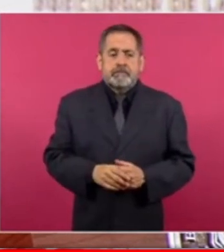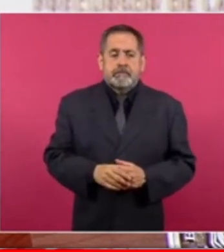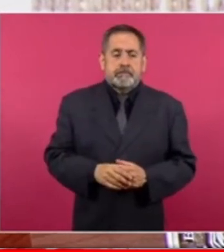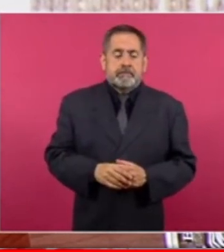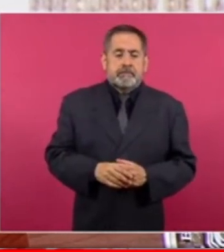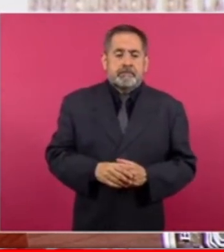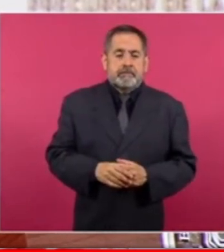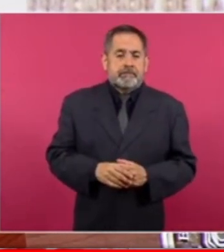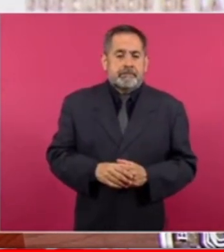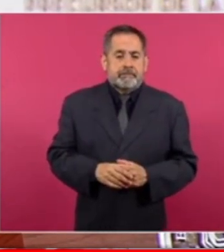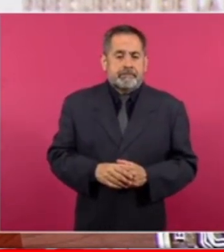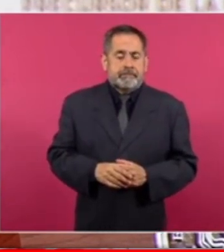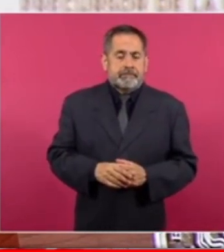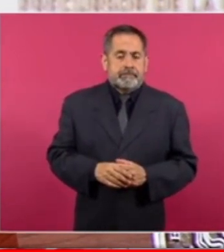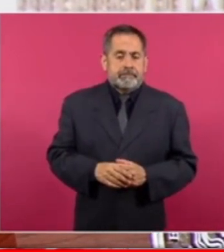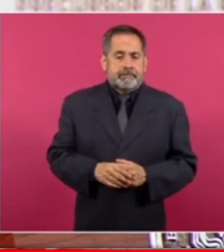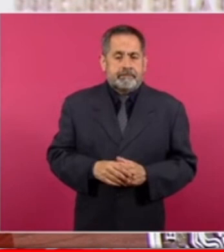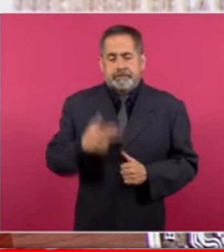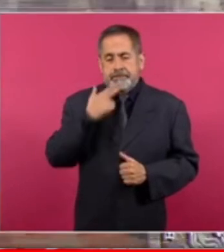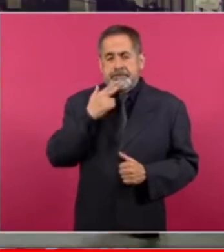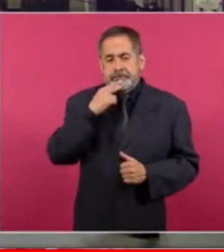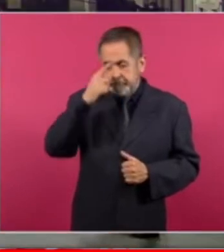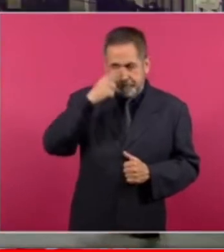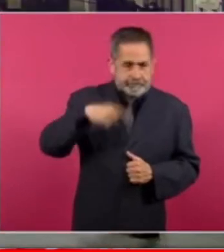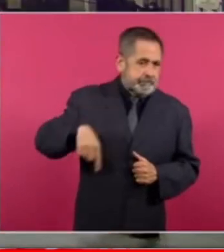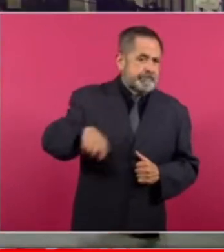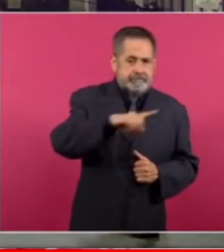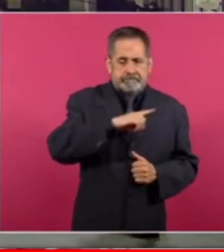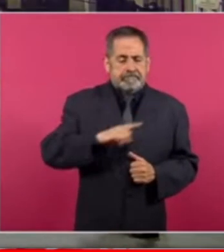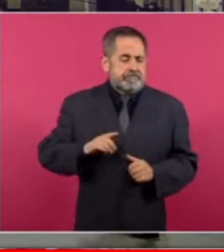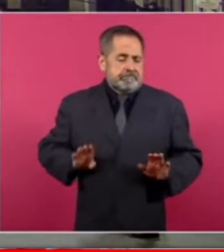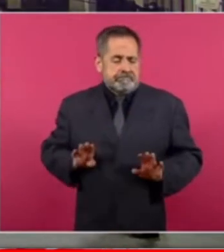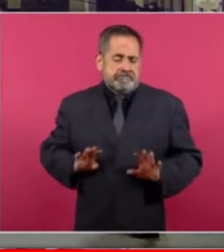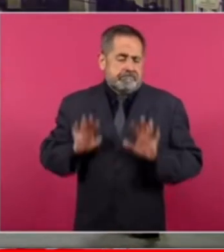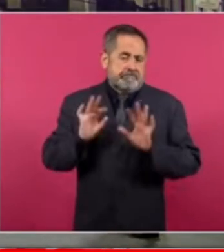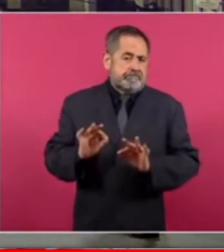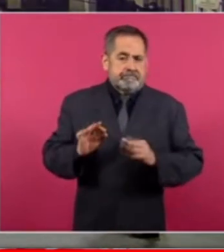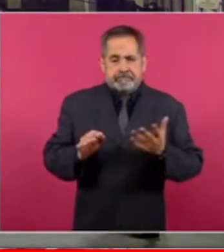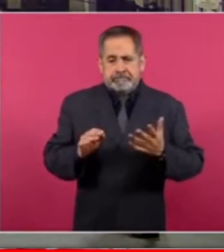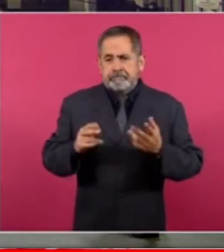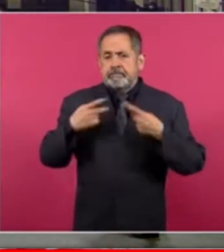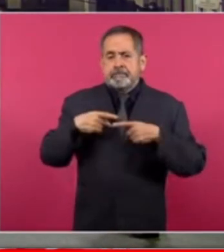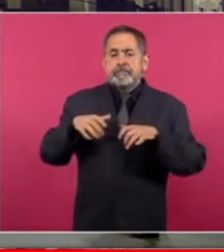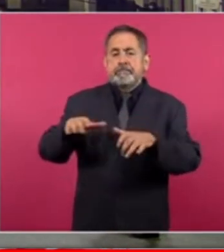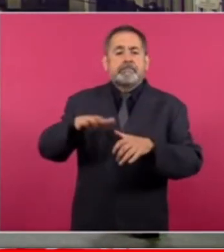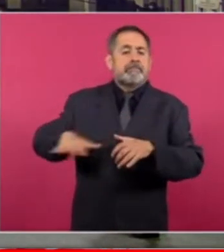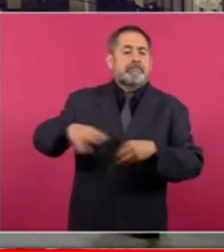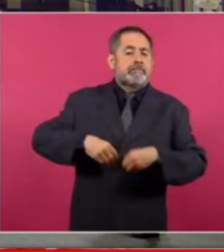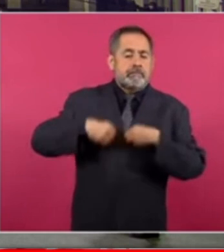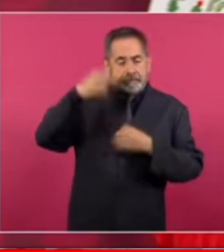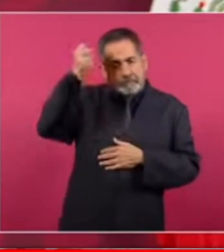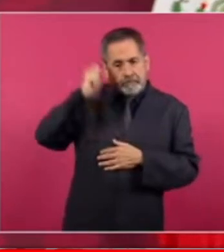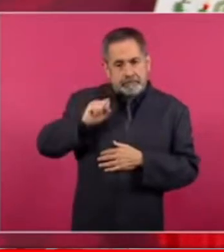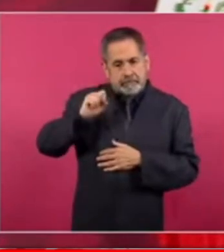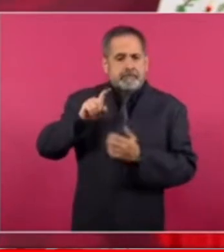de beneficio para la gente de Sinaloa y